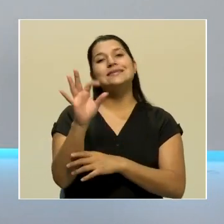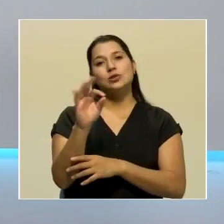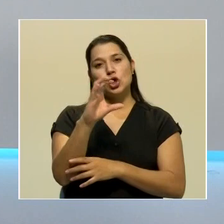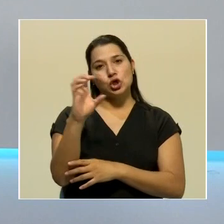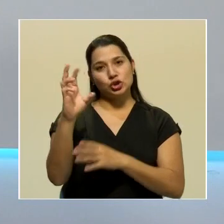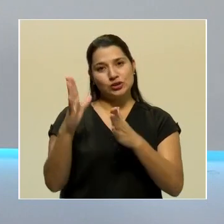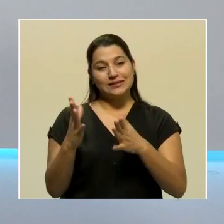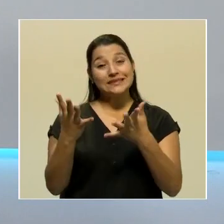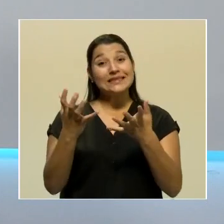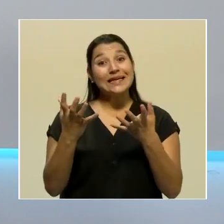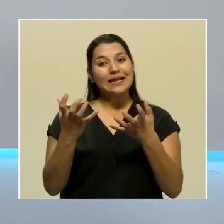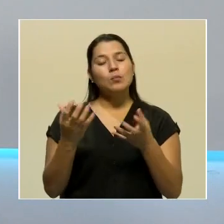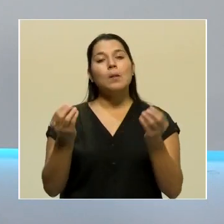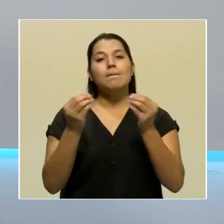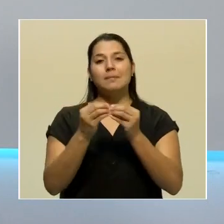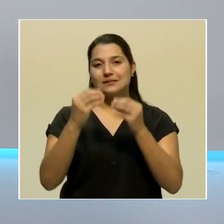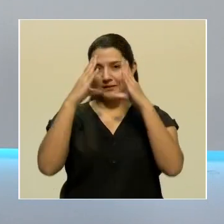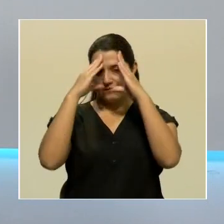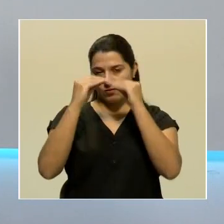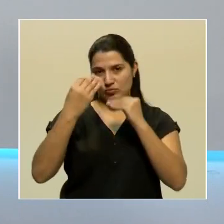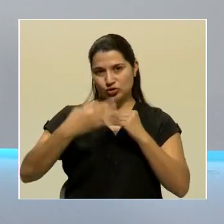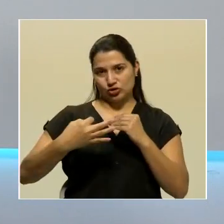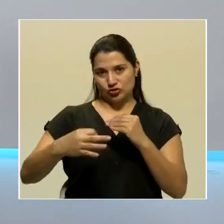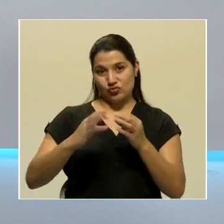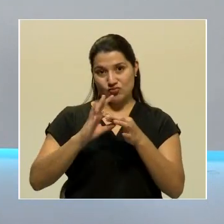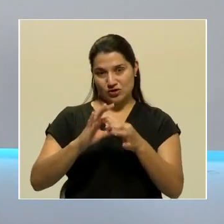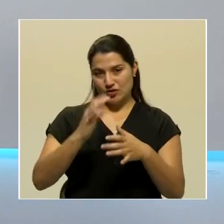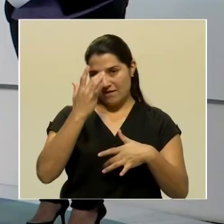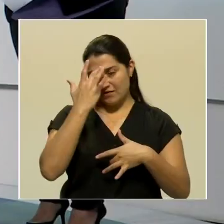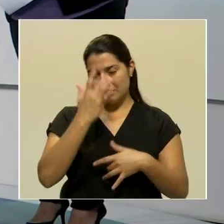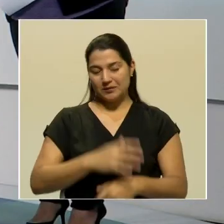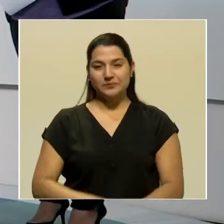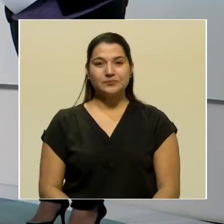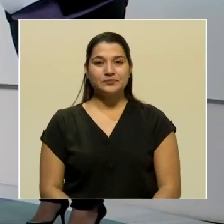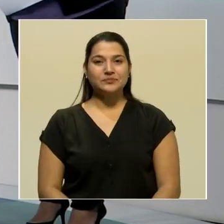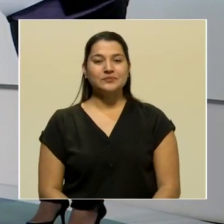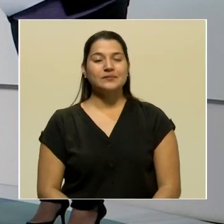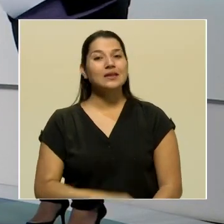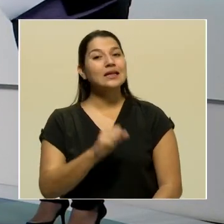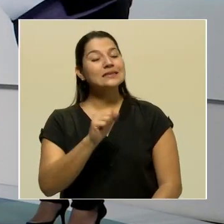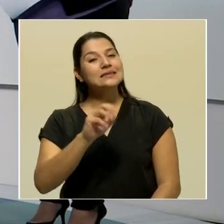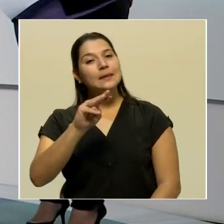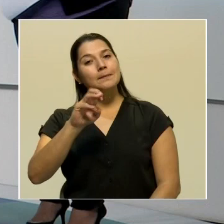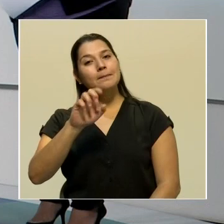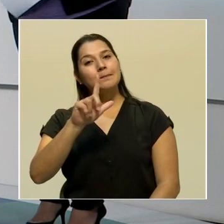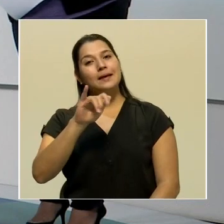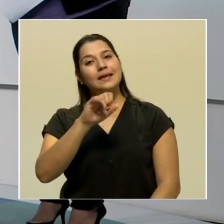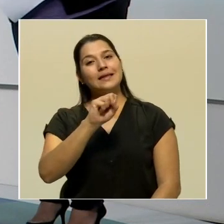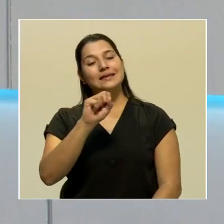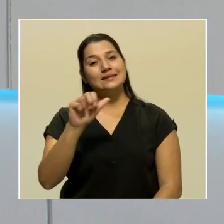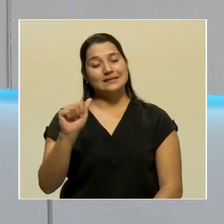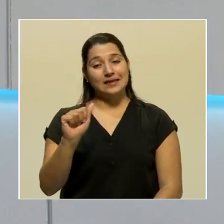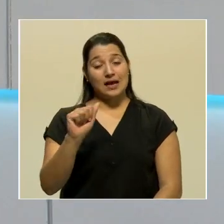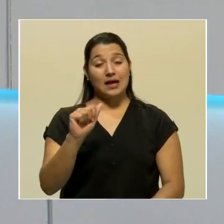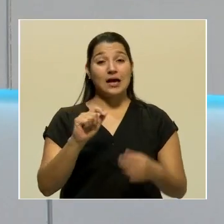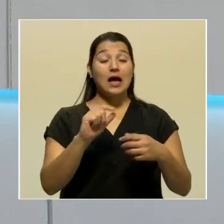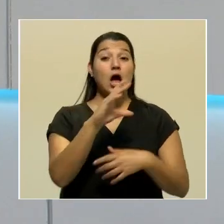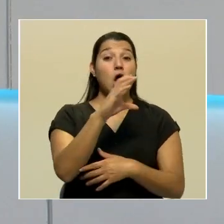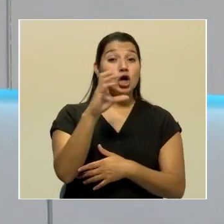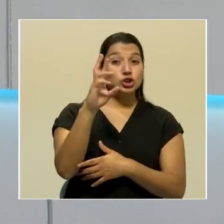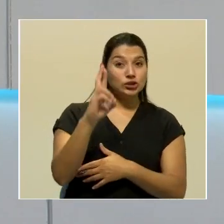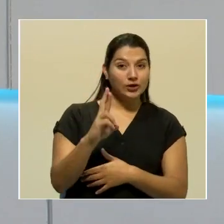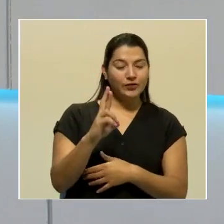ansiosos de tener esas informaciones diarias sobre esta enfermedad, Ernesto. Así es, Melisa, el país, las autoridades